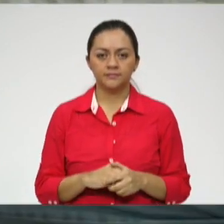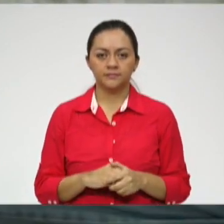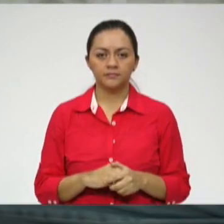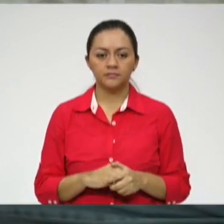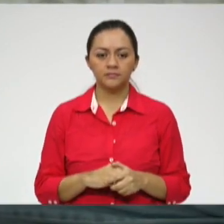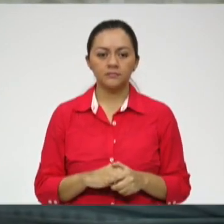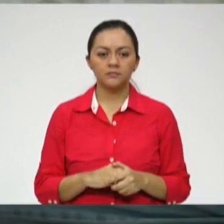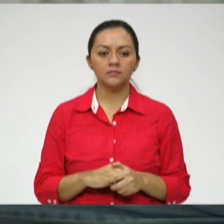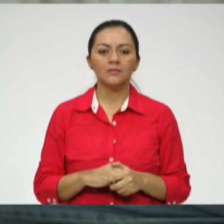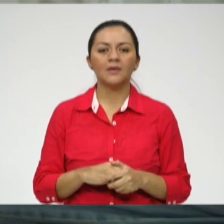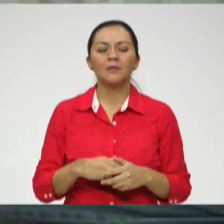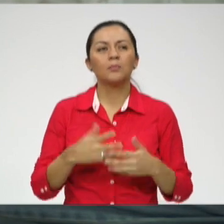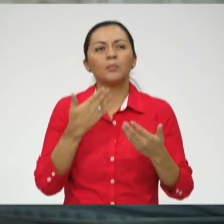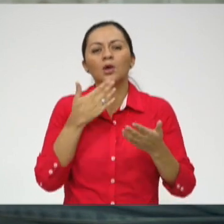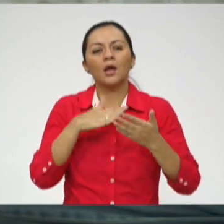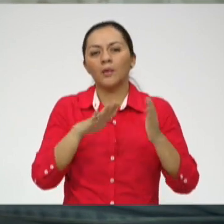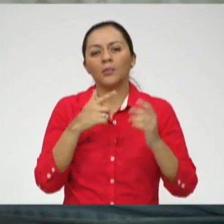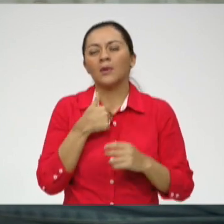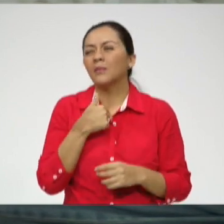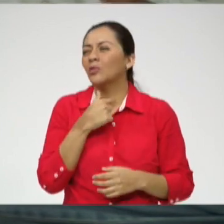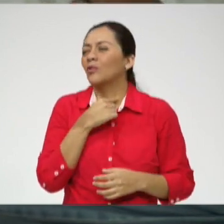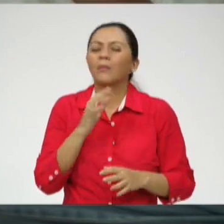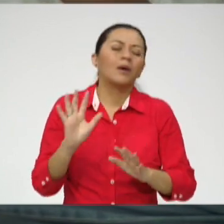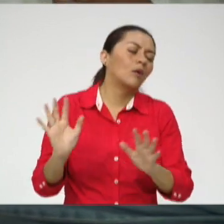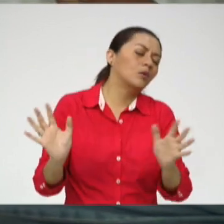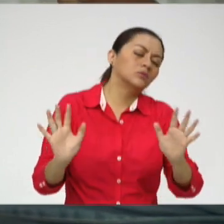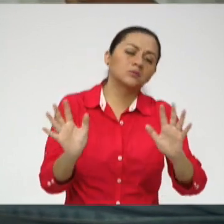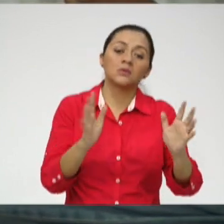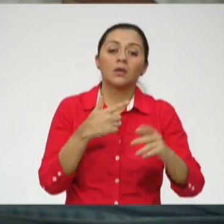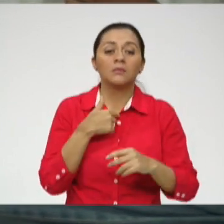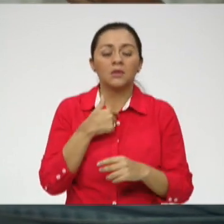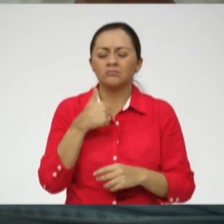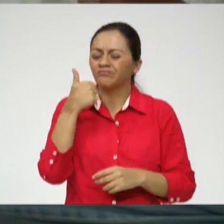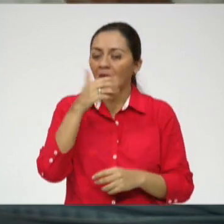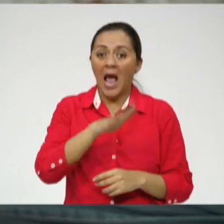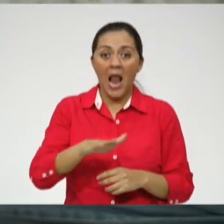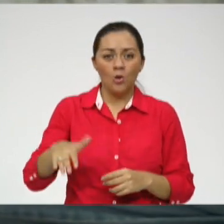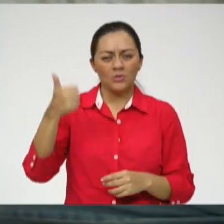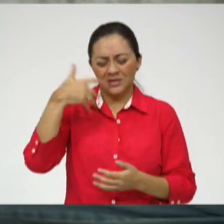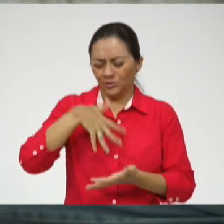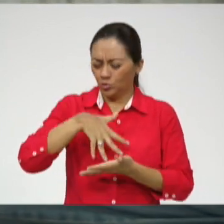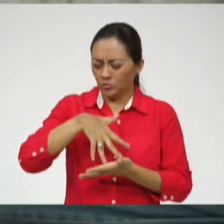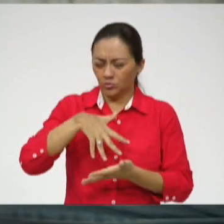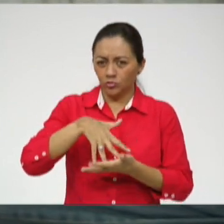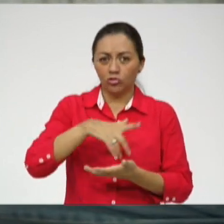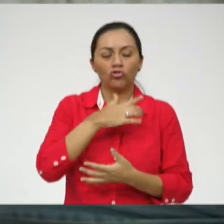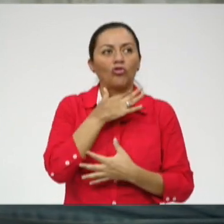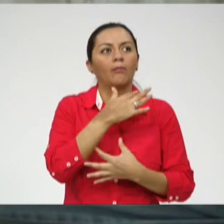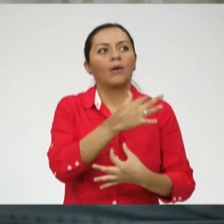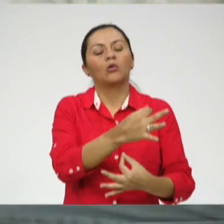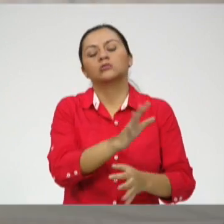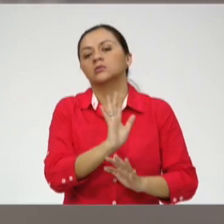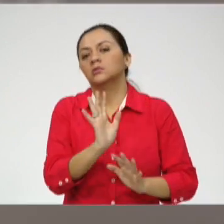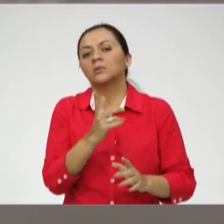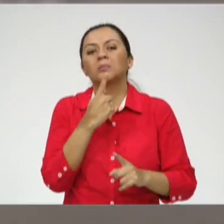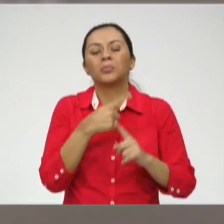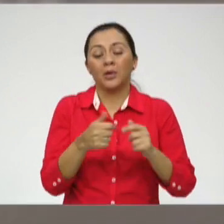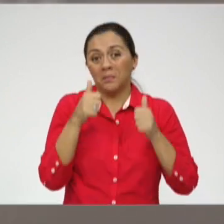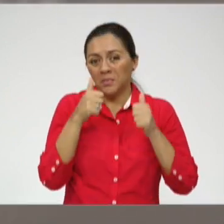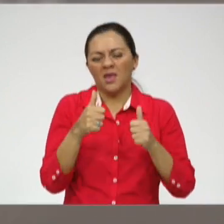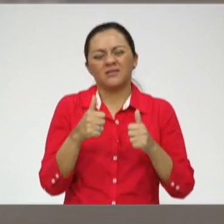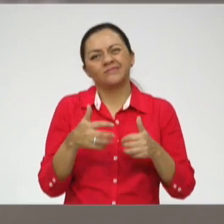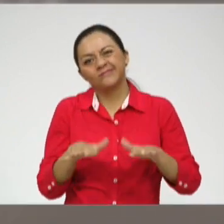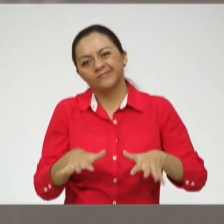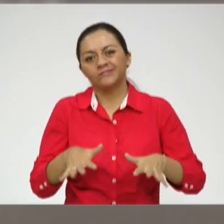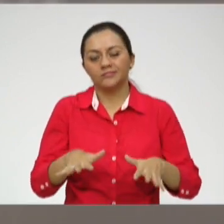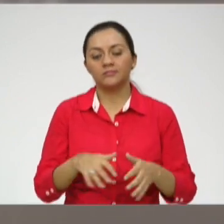Muchas veces cuando a no te gusta algo, por más de que tú seas un excelente alumno, si no te gusta, no lo vas a hacer bien. En promedio,